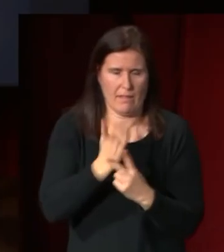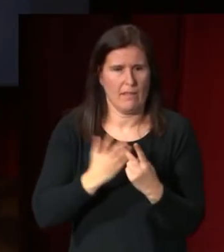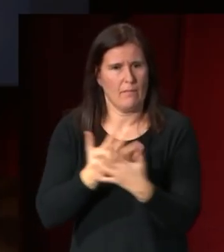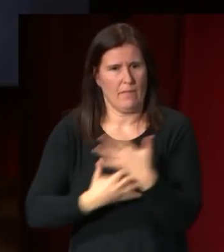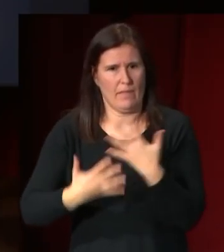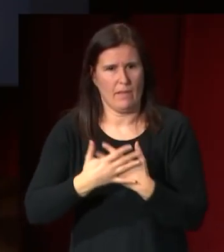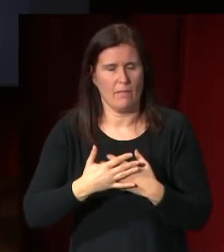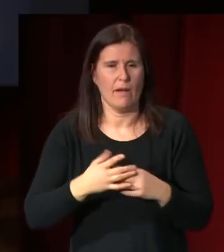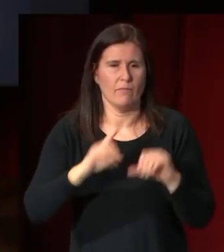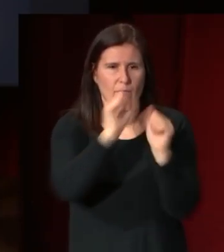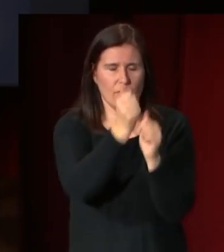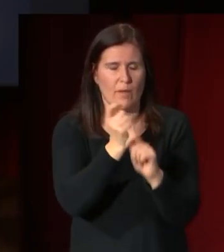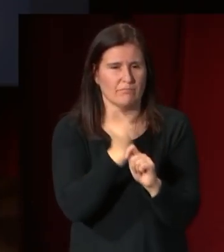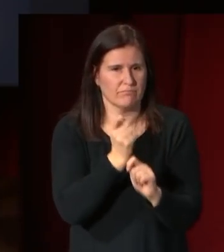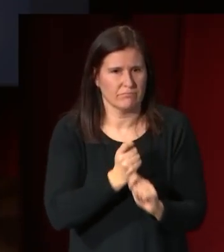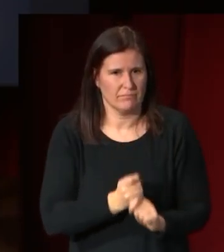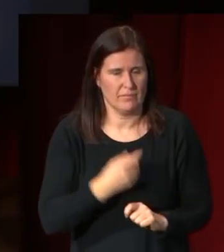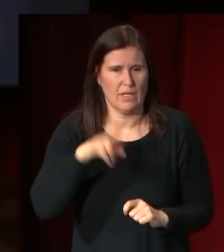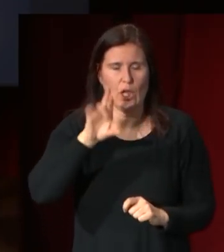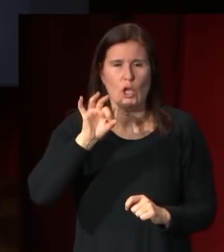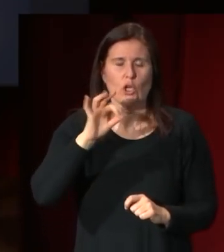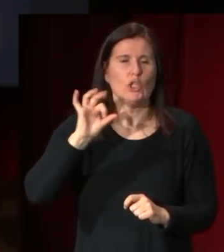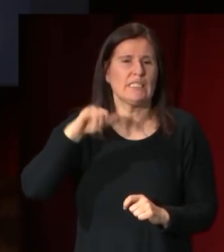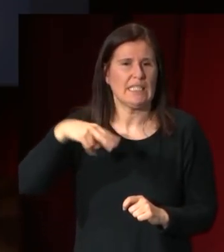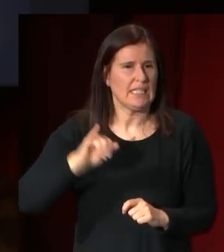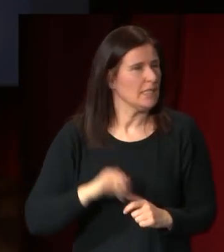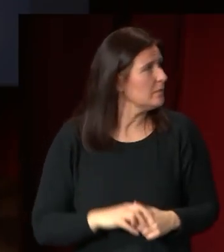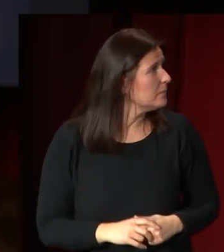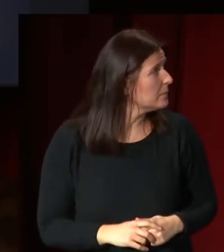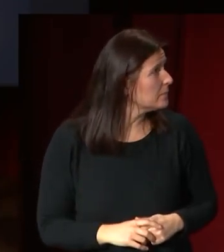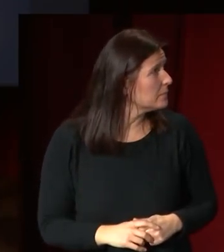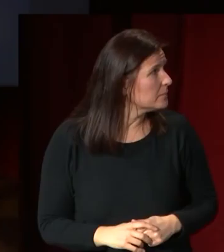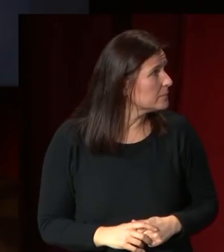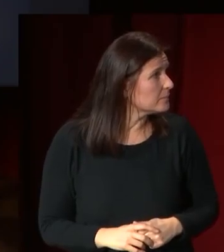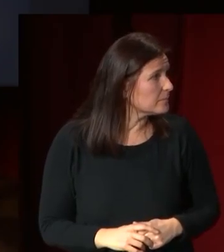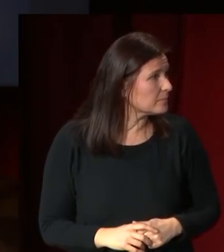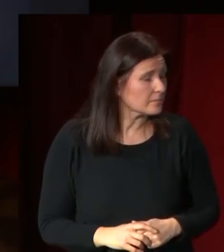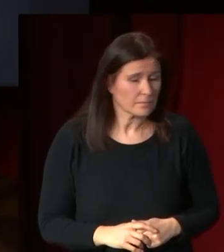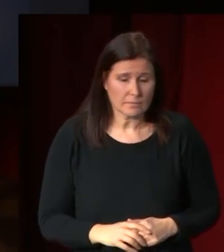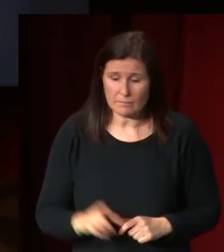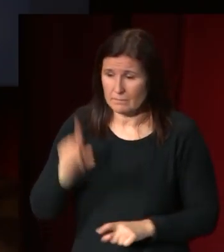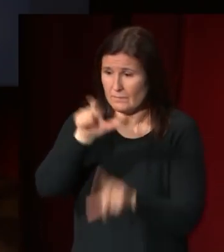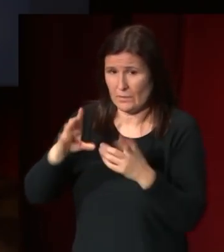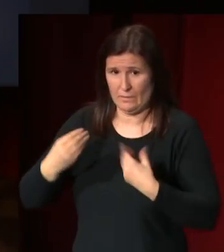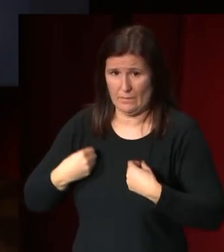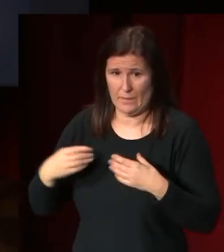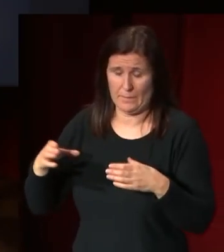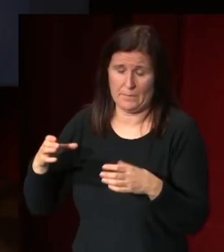de retratar a rossini en en la colonia española en